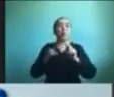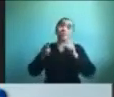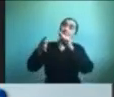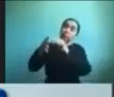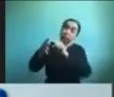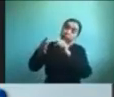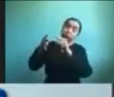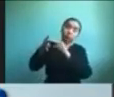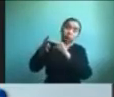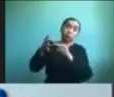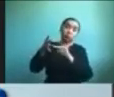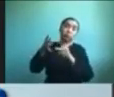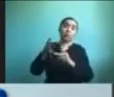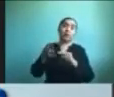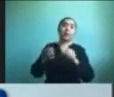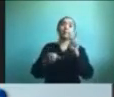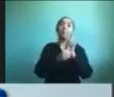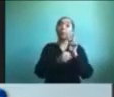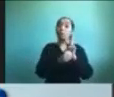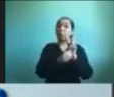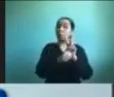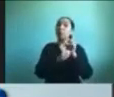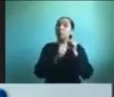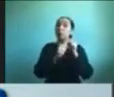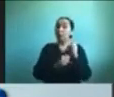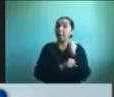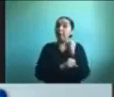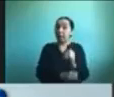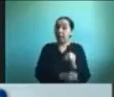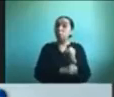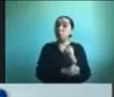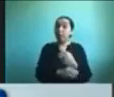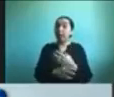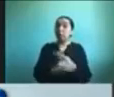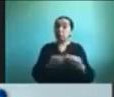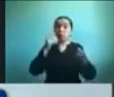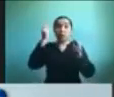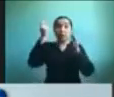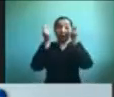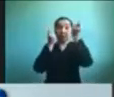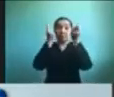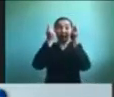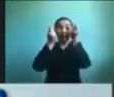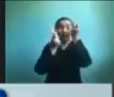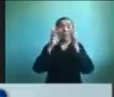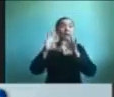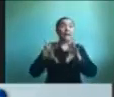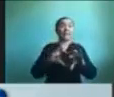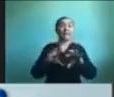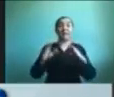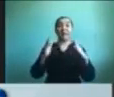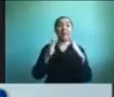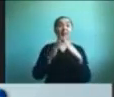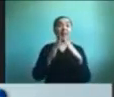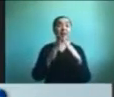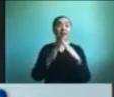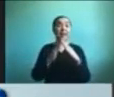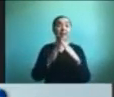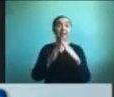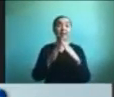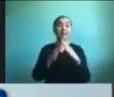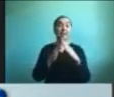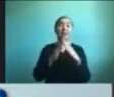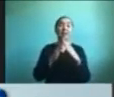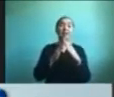profesores pueden aportar mucho y haciendo inventando actividades que se puedan hacer en la casa que ellos inventen o